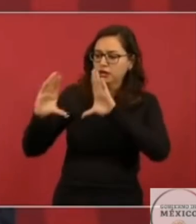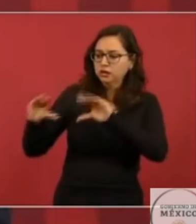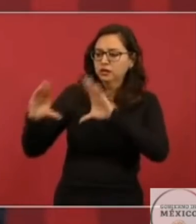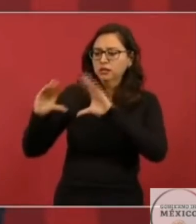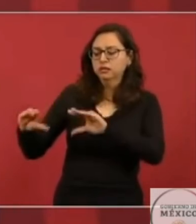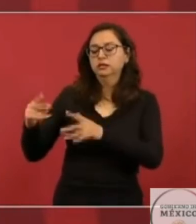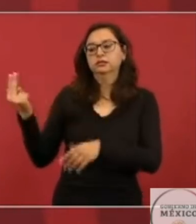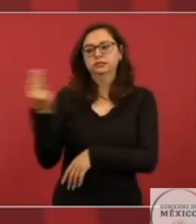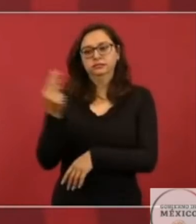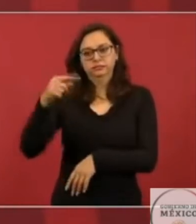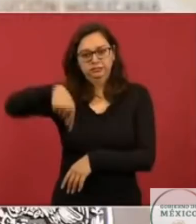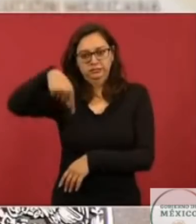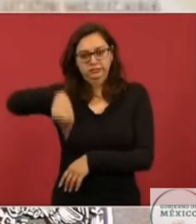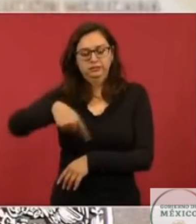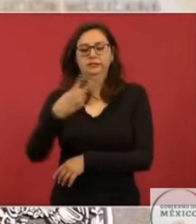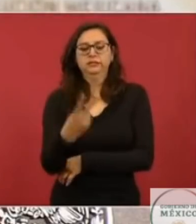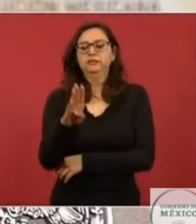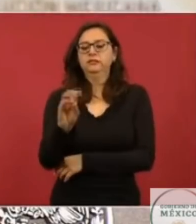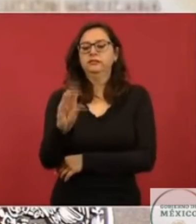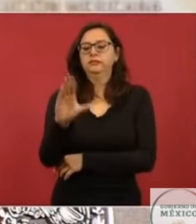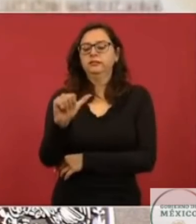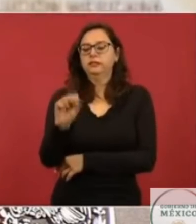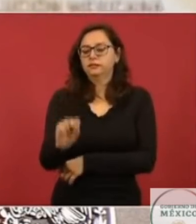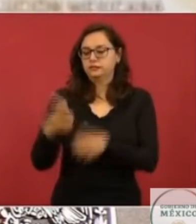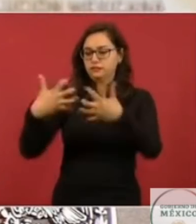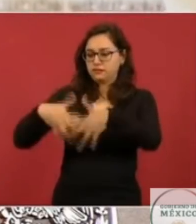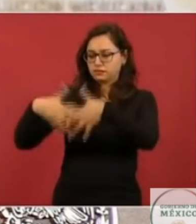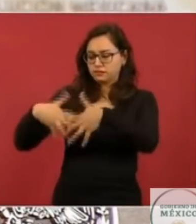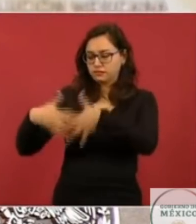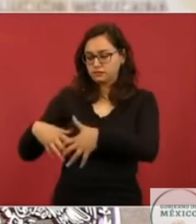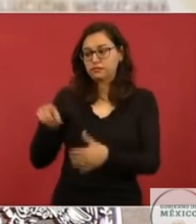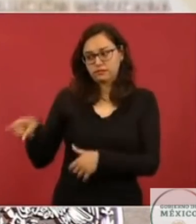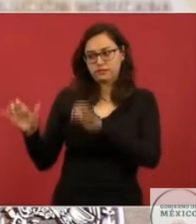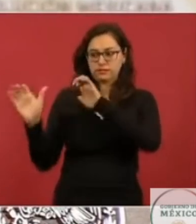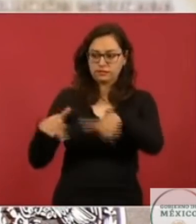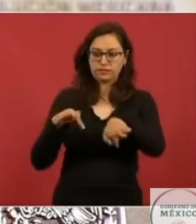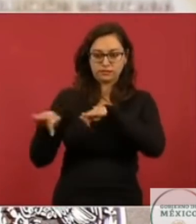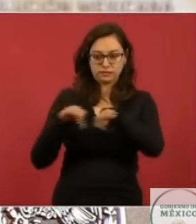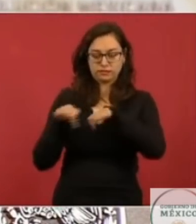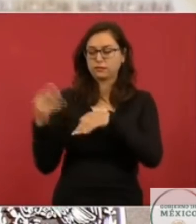nueva refinería de Dos Bocas y para unas plantas que estamos